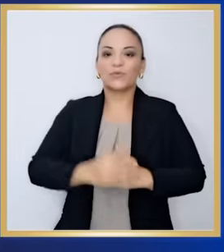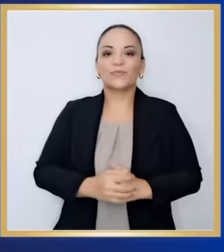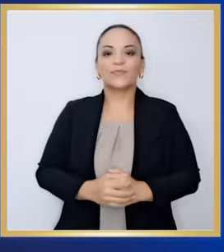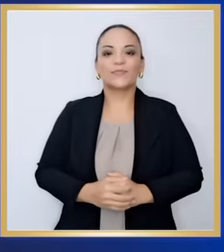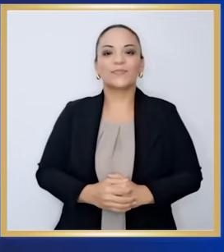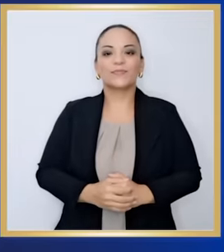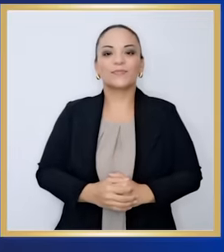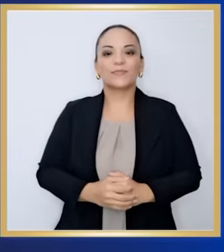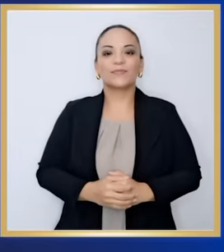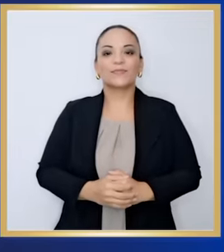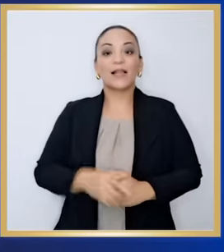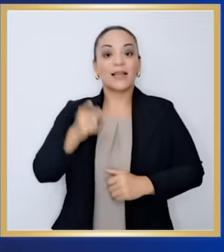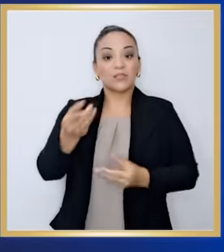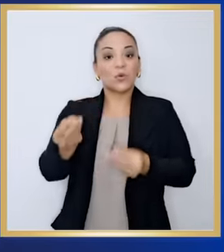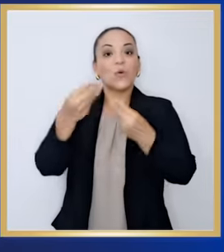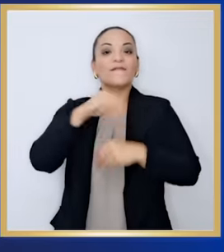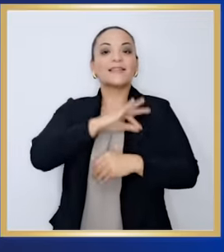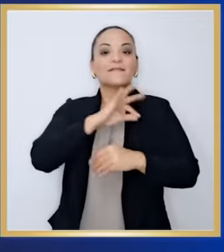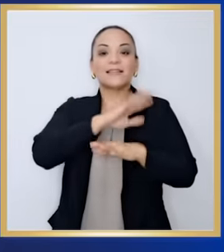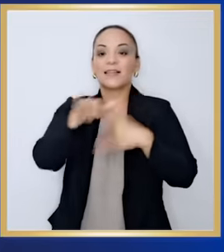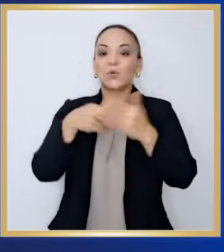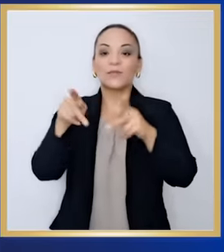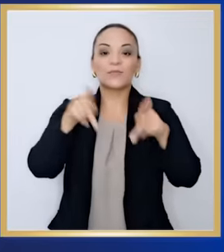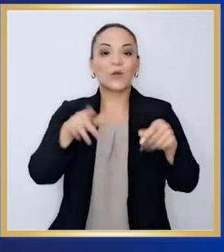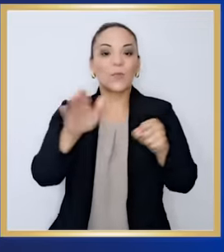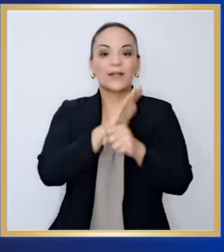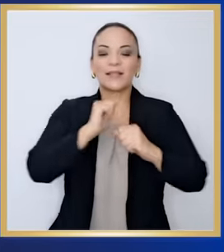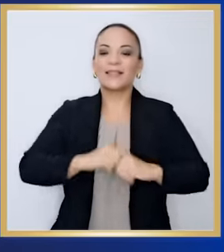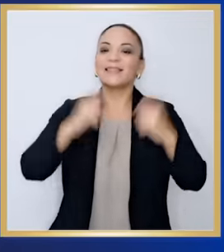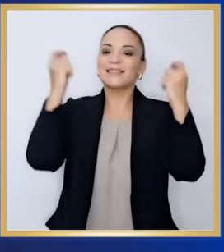espera. Bendito sea Dios, vamos.